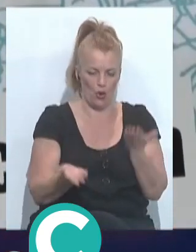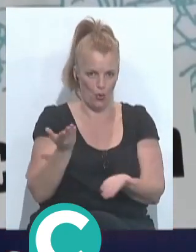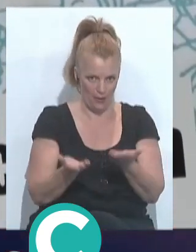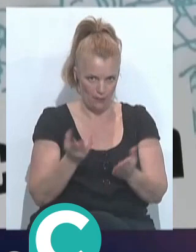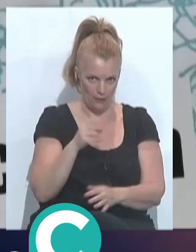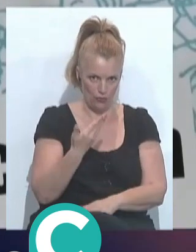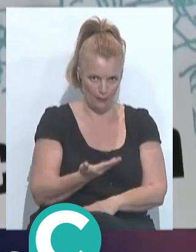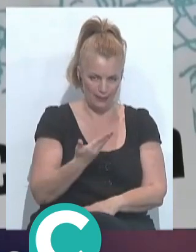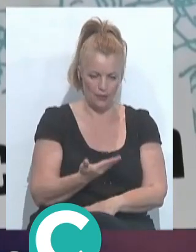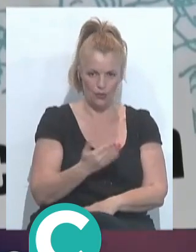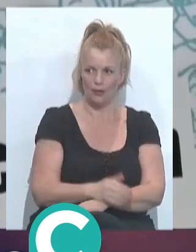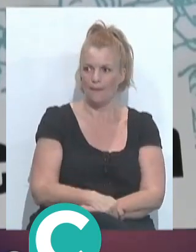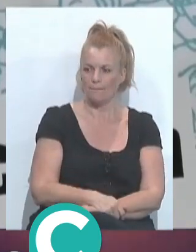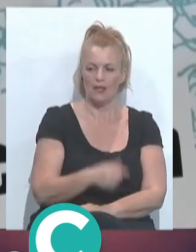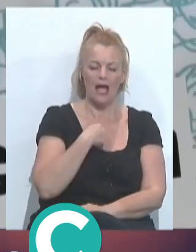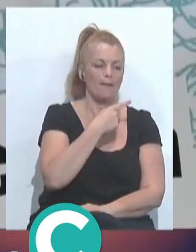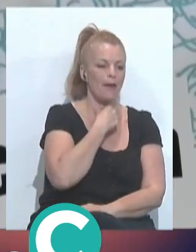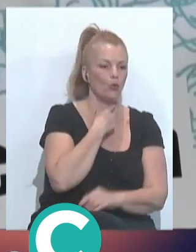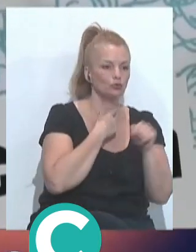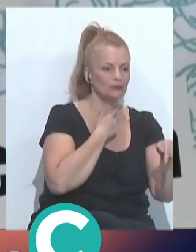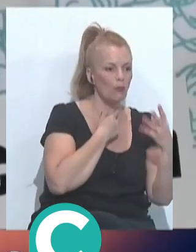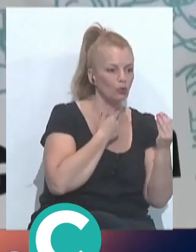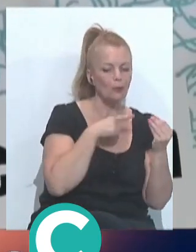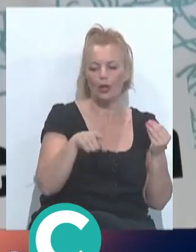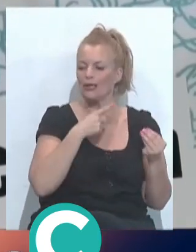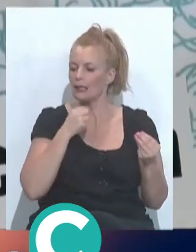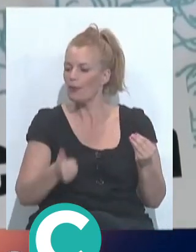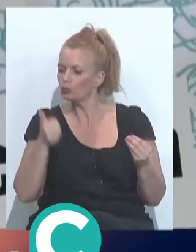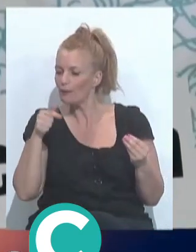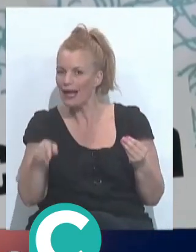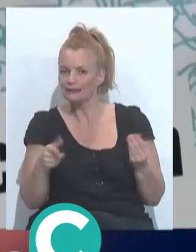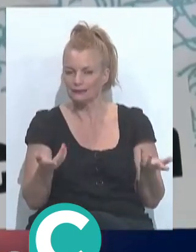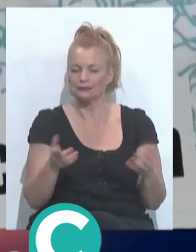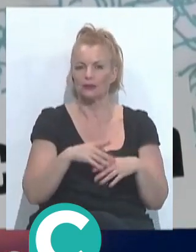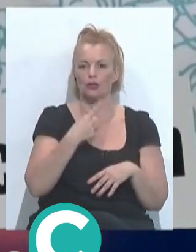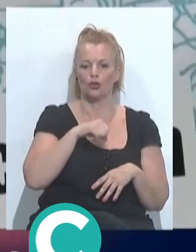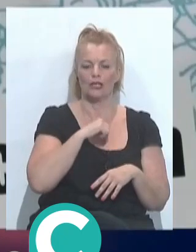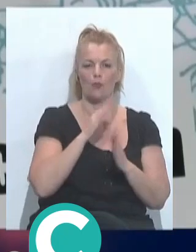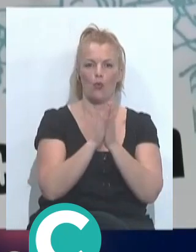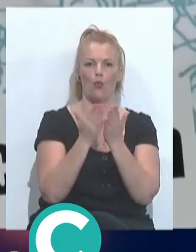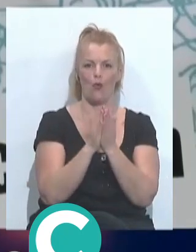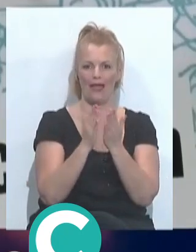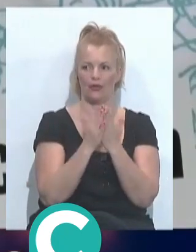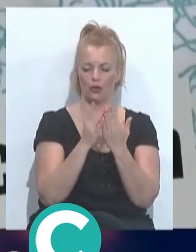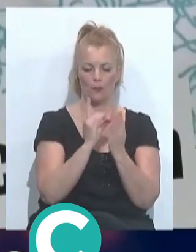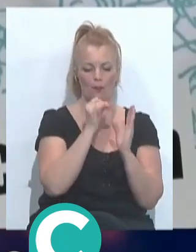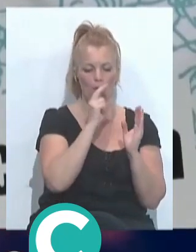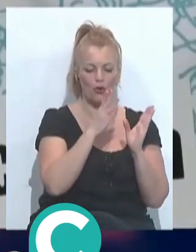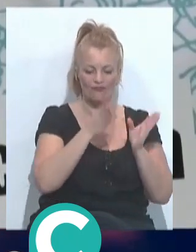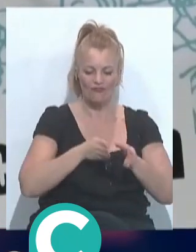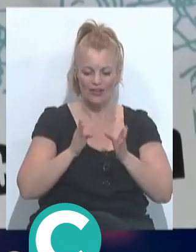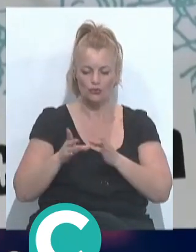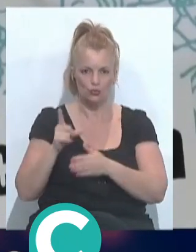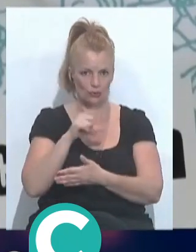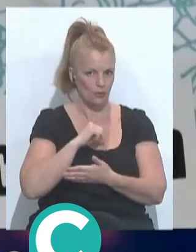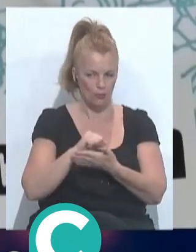Es fundamental, esta me gustó mucho, pero es que esta me gusta más. Tengo que ponerla por encima. Nosotros, por ejemplo, teníamos un cuaderno por fase donde tú tenías